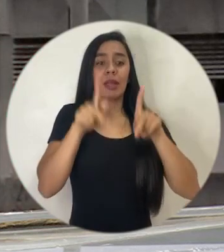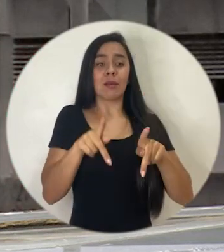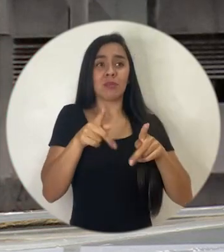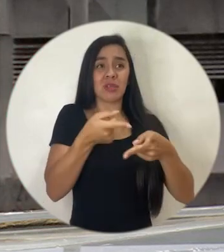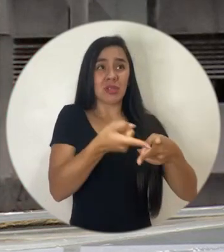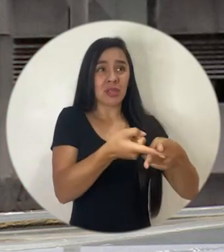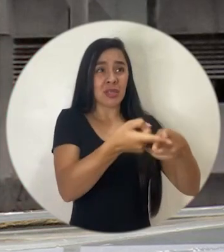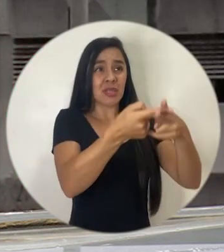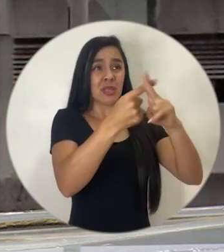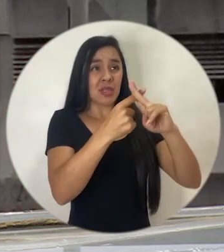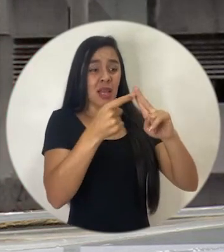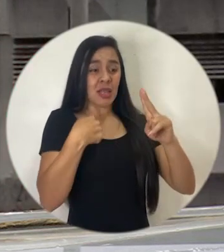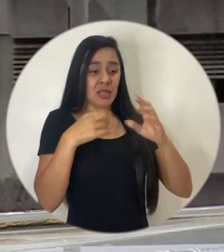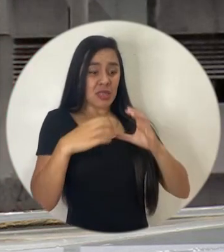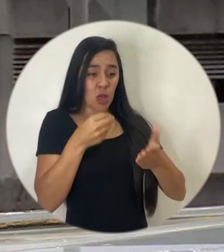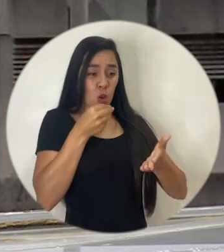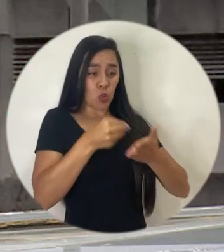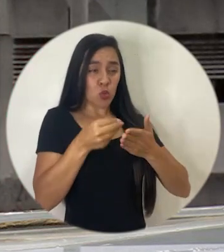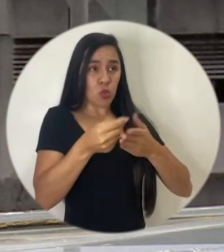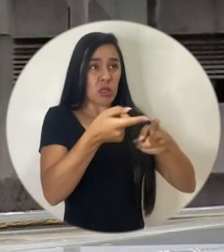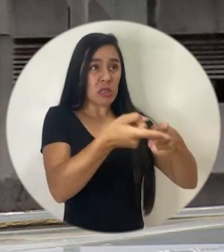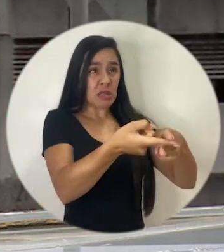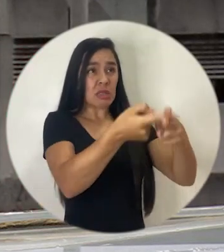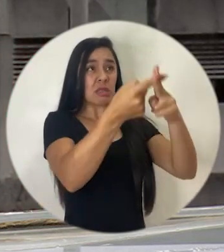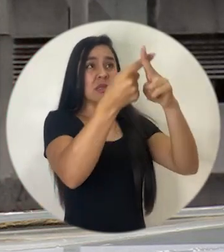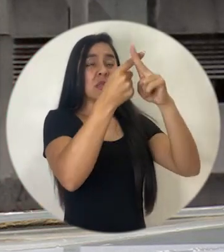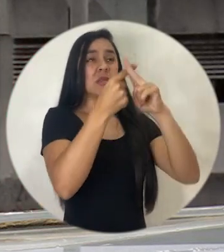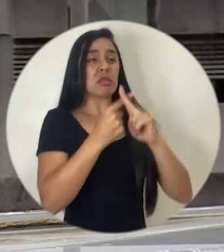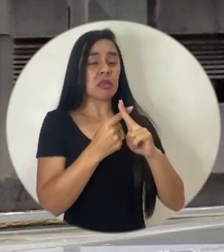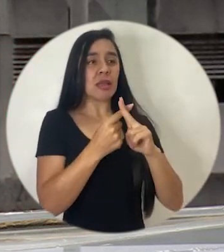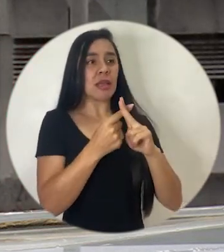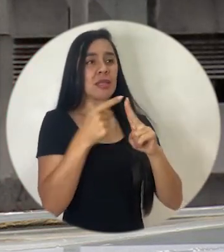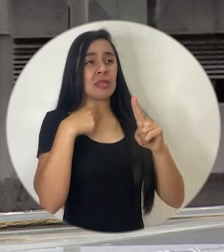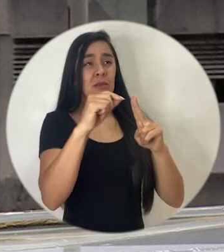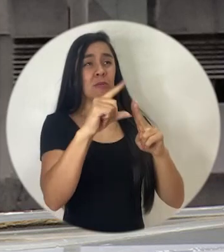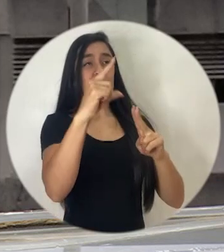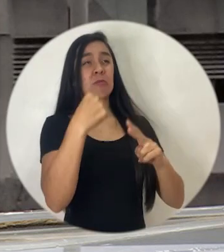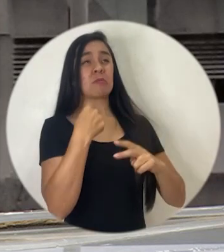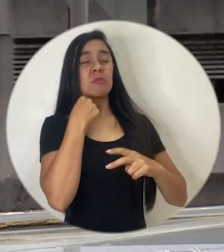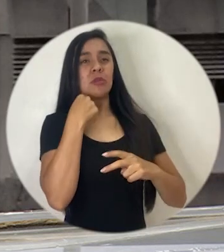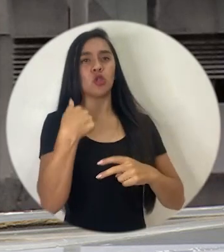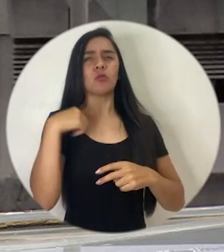consumidor a través de la discriminación de precios.